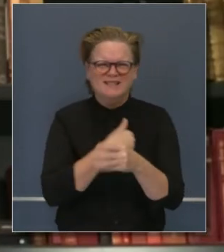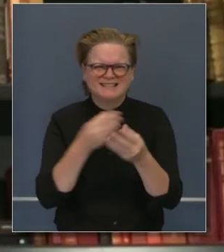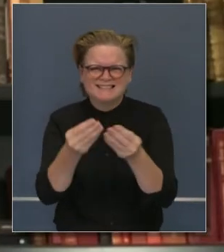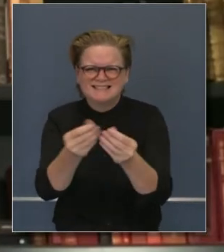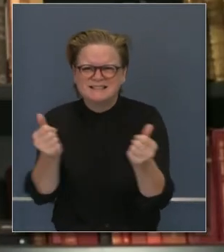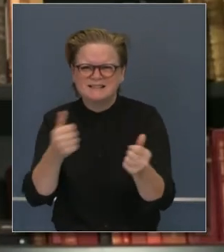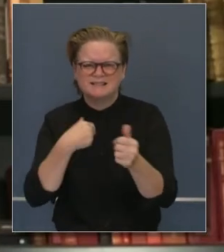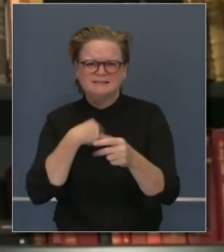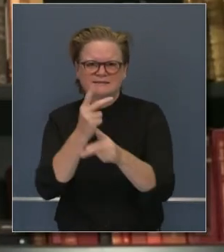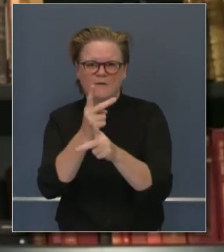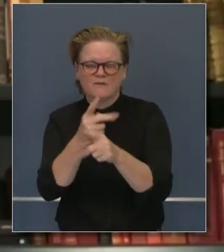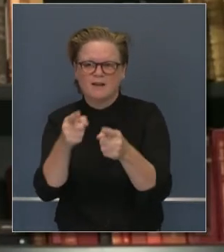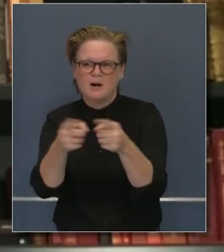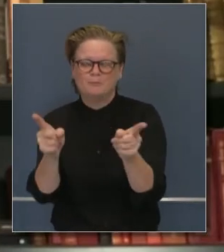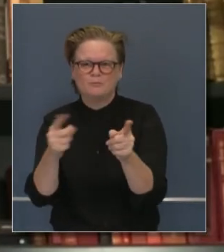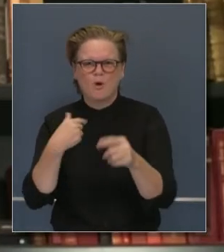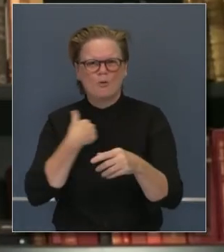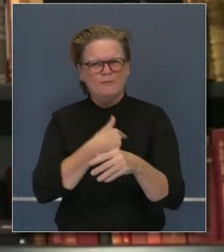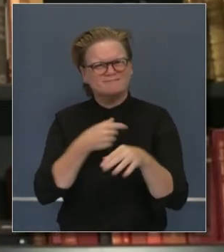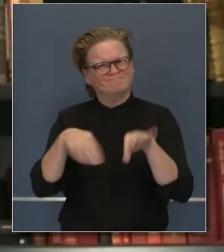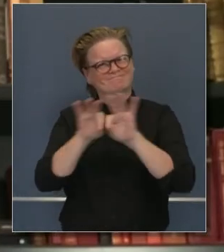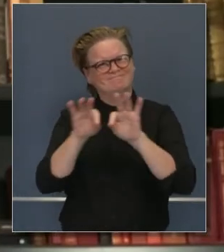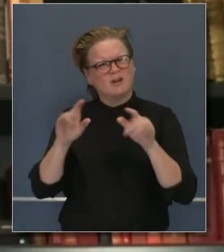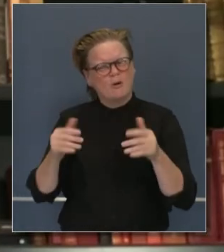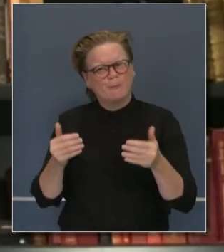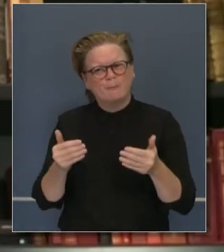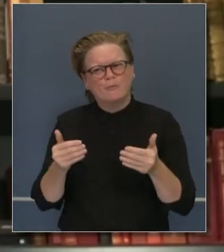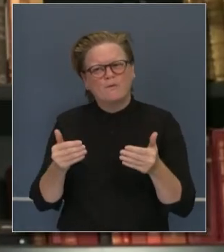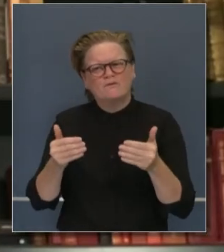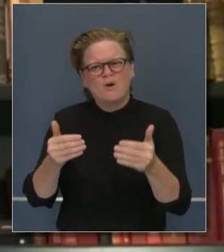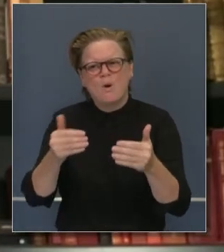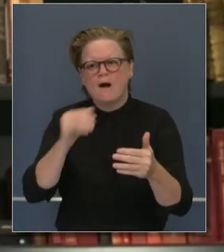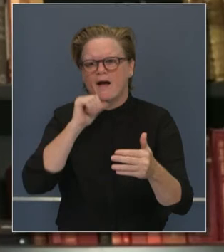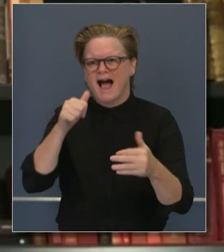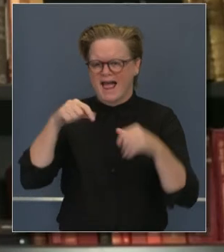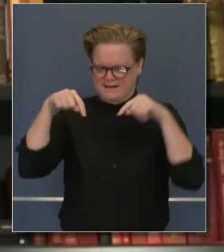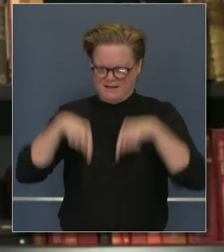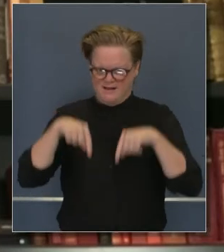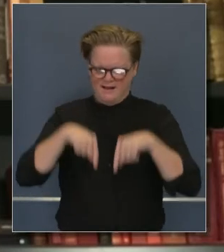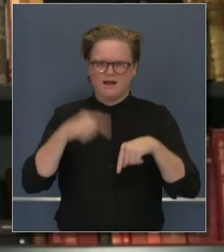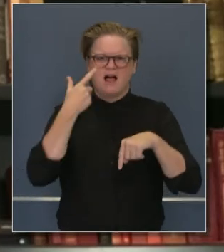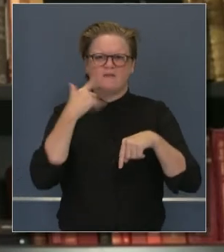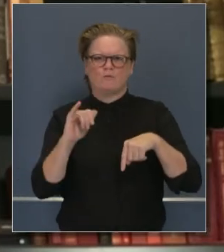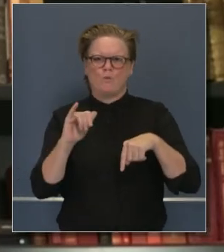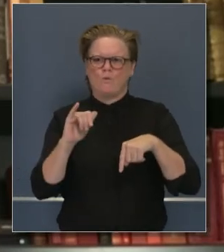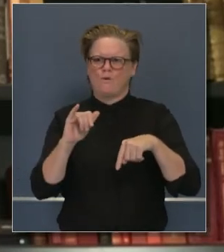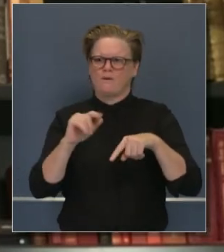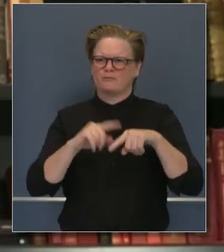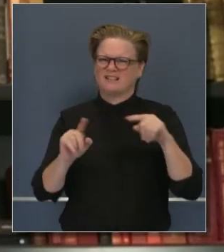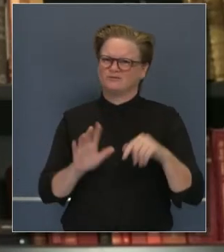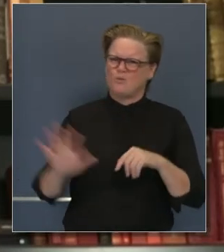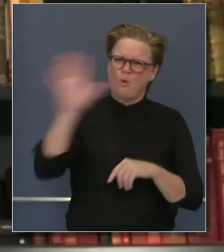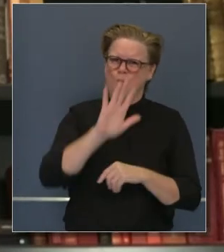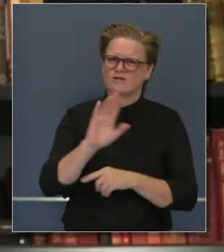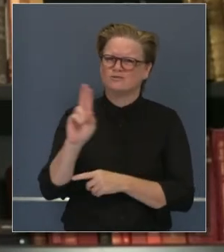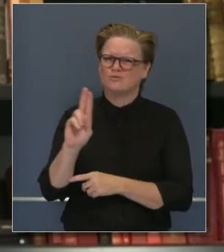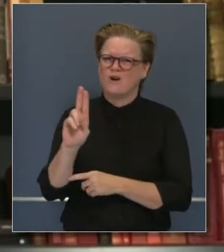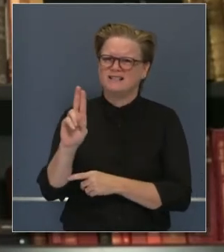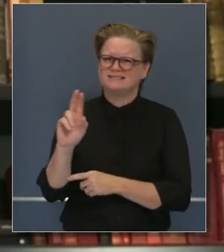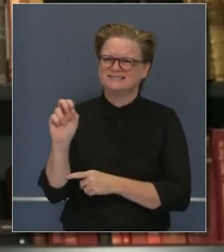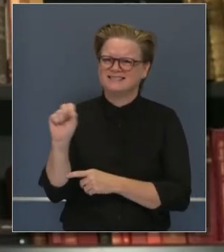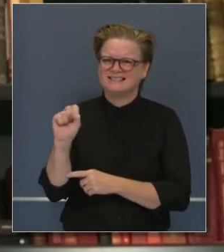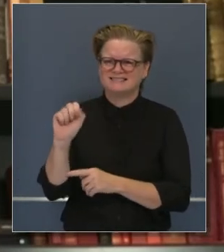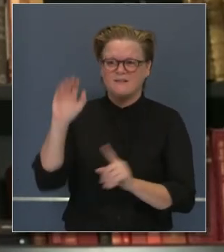esenciales. Al seguir adelante, no solo como Estado, sino como país, que el gobierno federal despierte y reconozca este